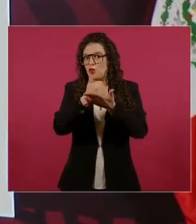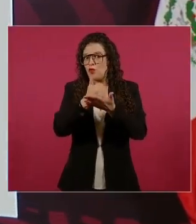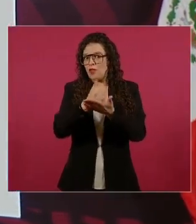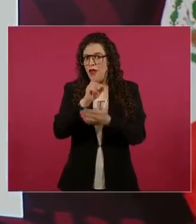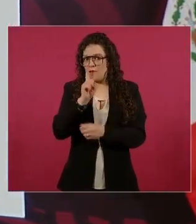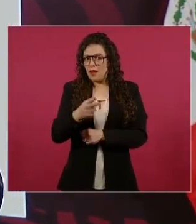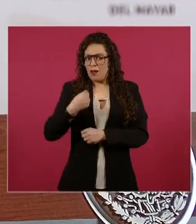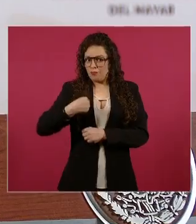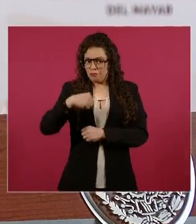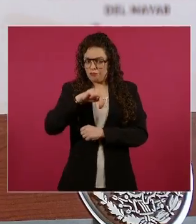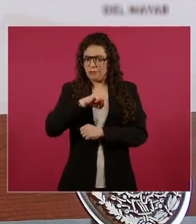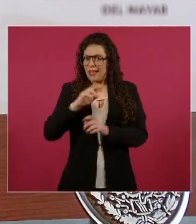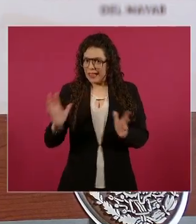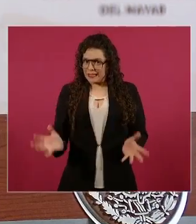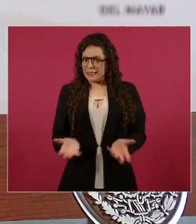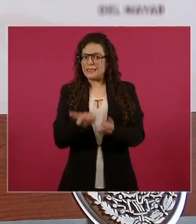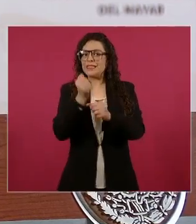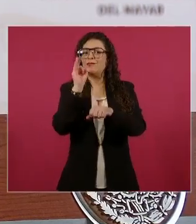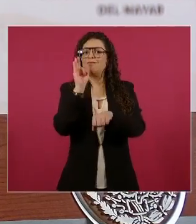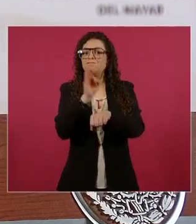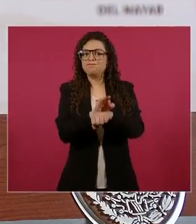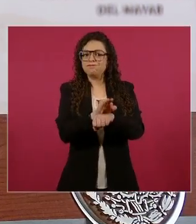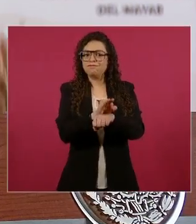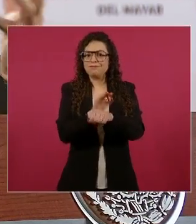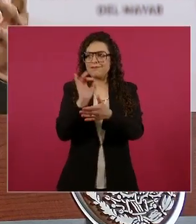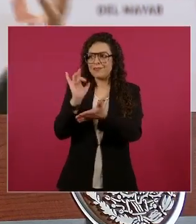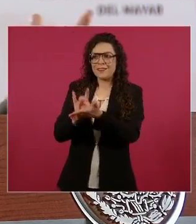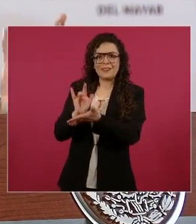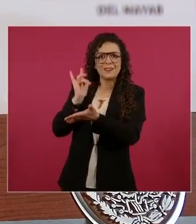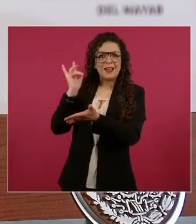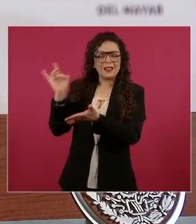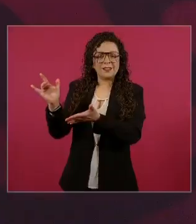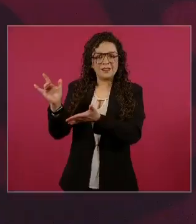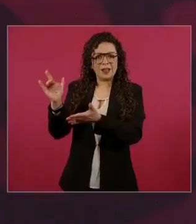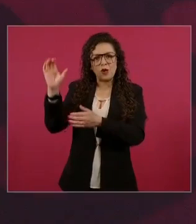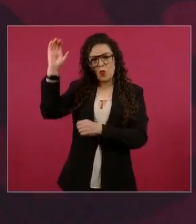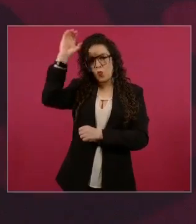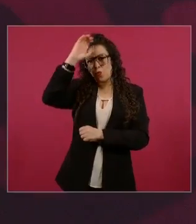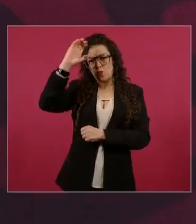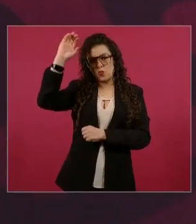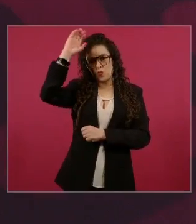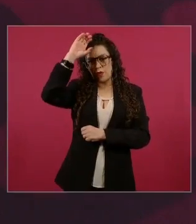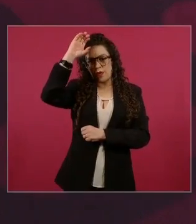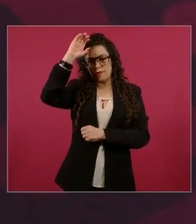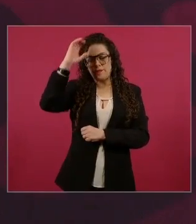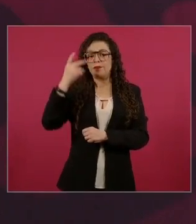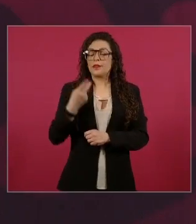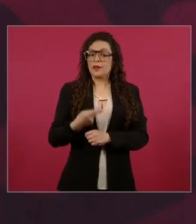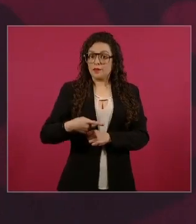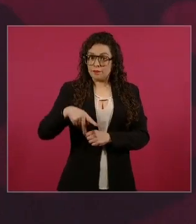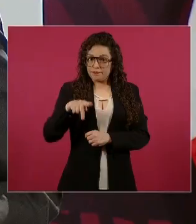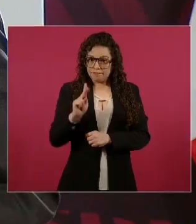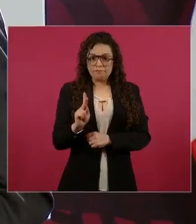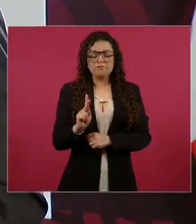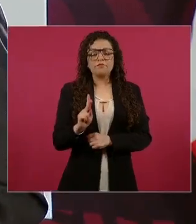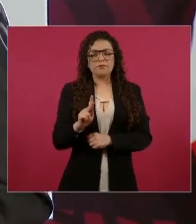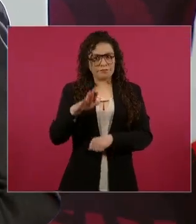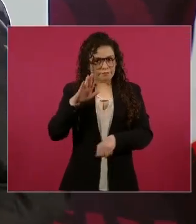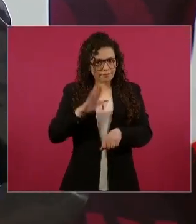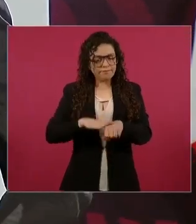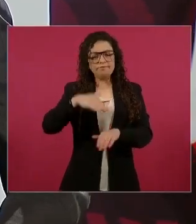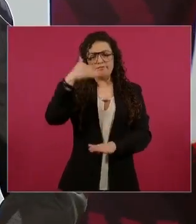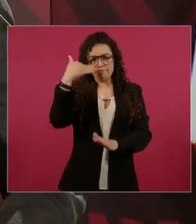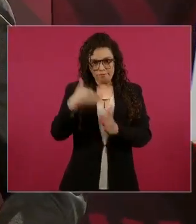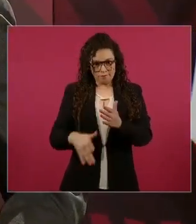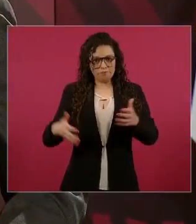también podemos hacer bastante, mucho,